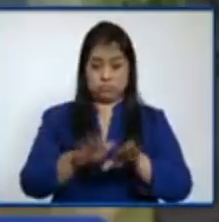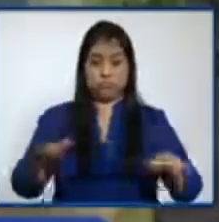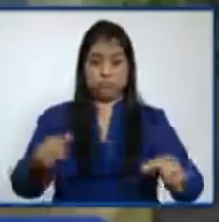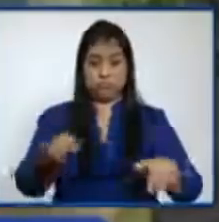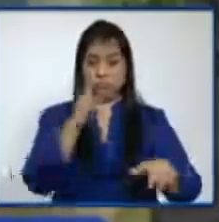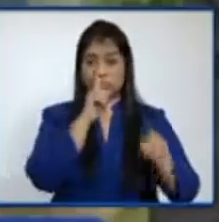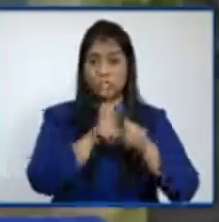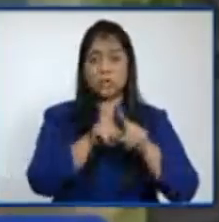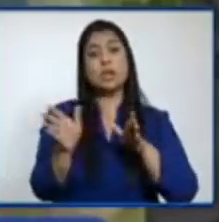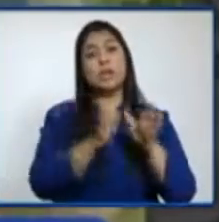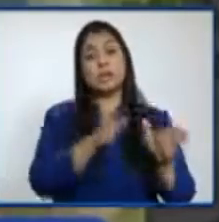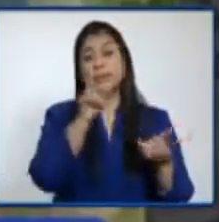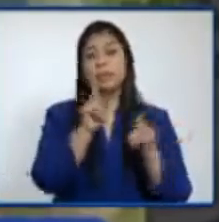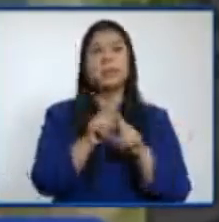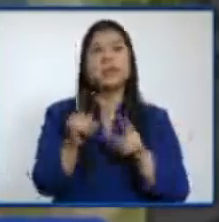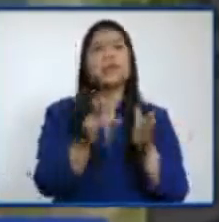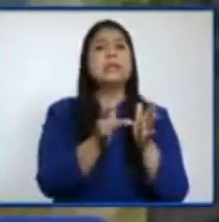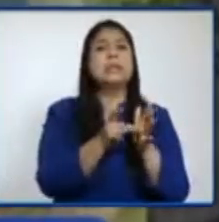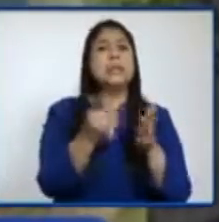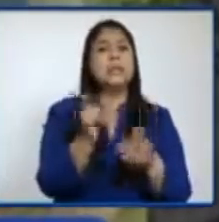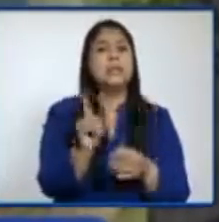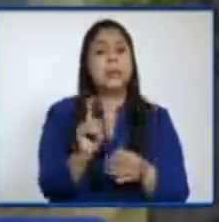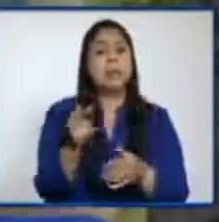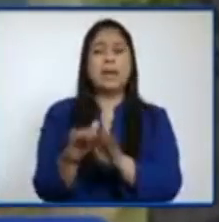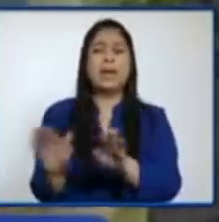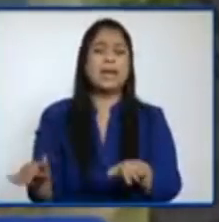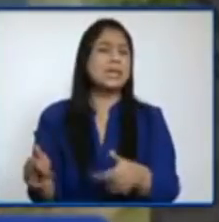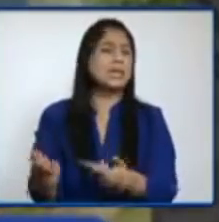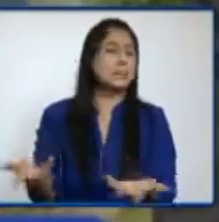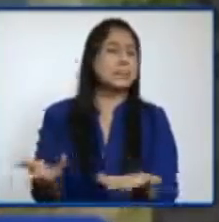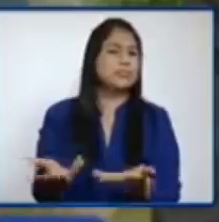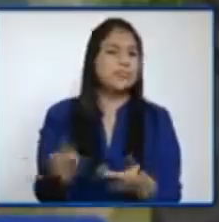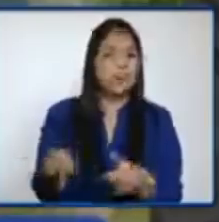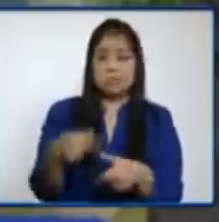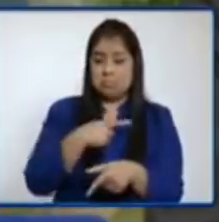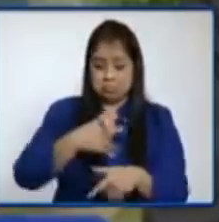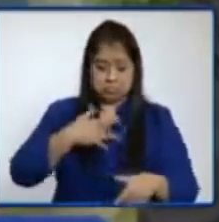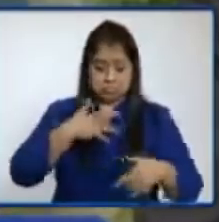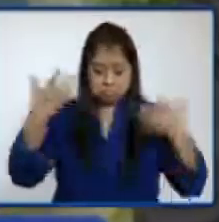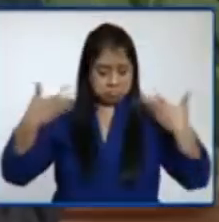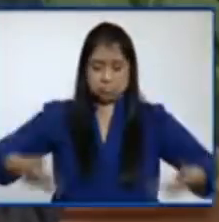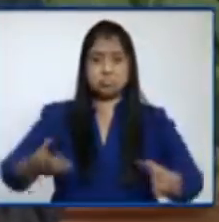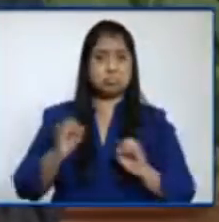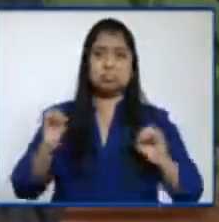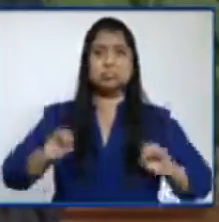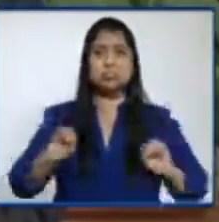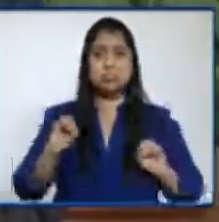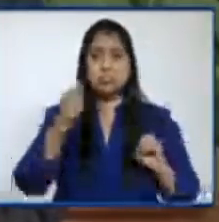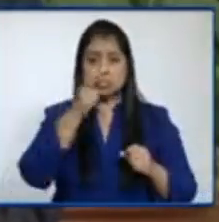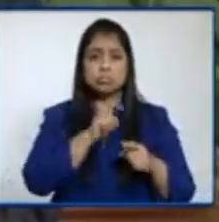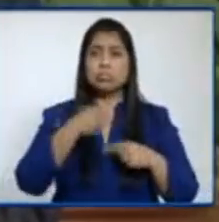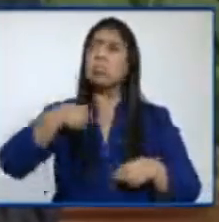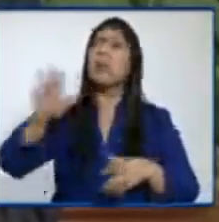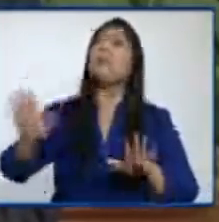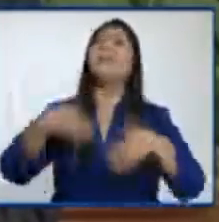sino que no es técnicamente apropiado, o sea, una persona que no tiene síntomas y no tiene ningún problema, no